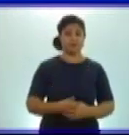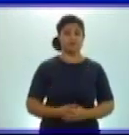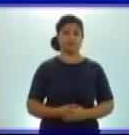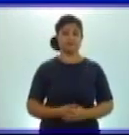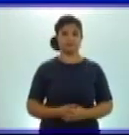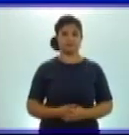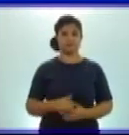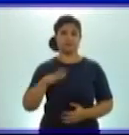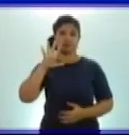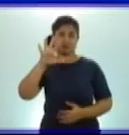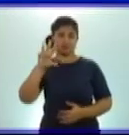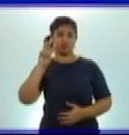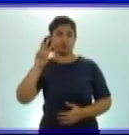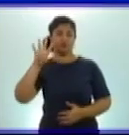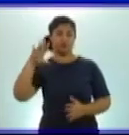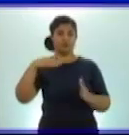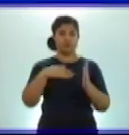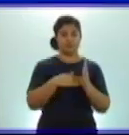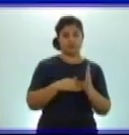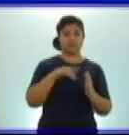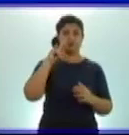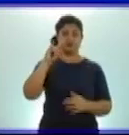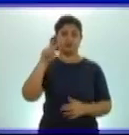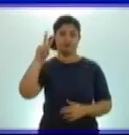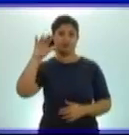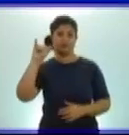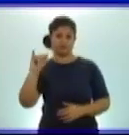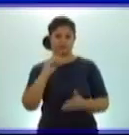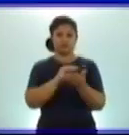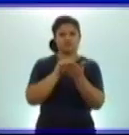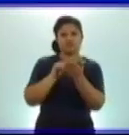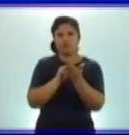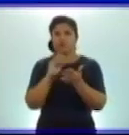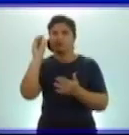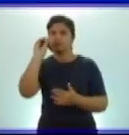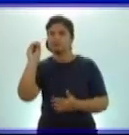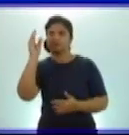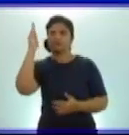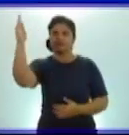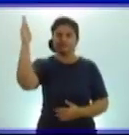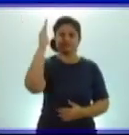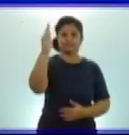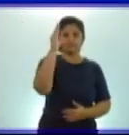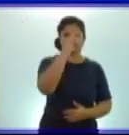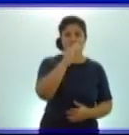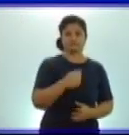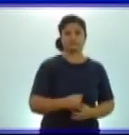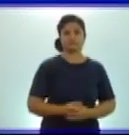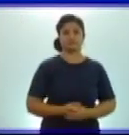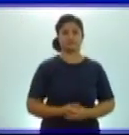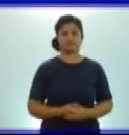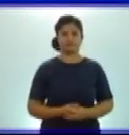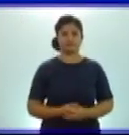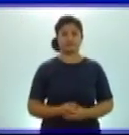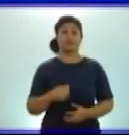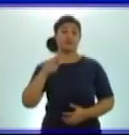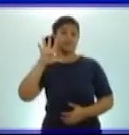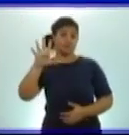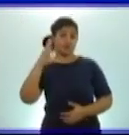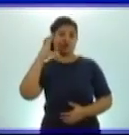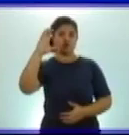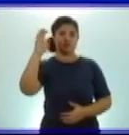.926. Claro, 5 centenas de millar.